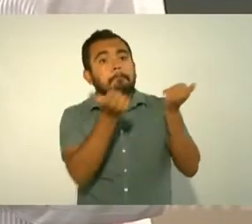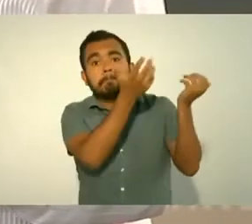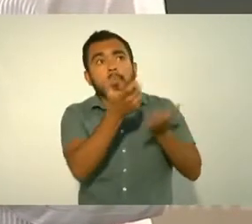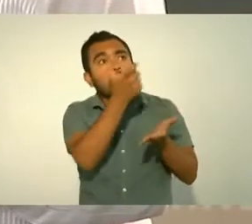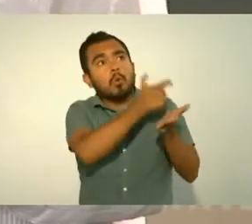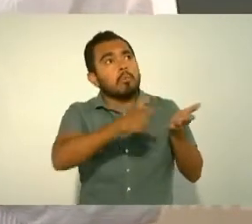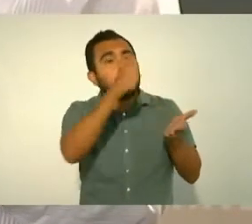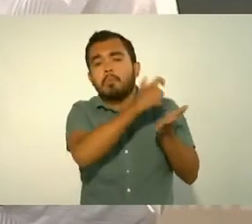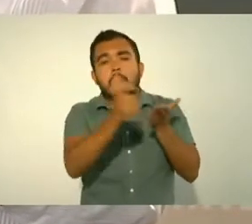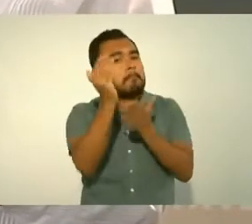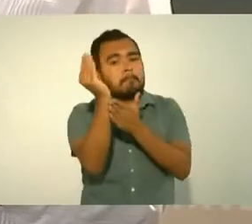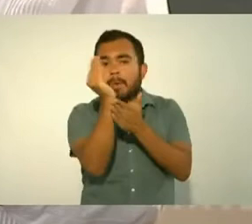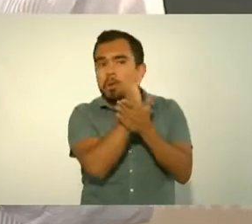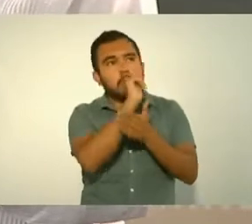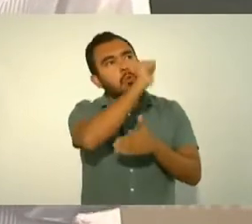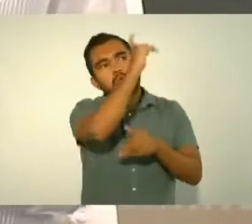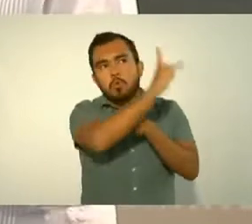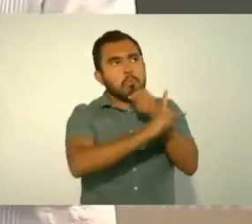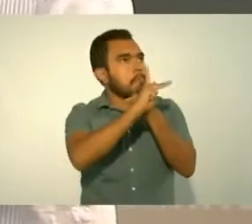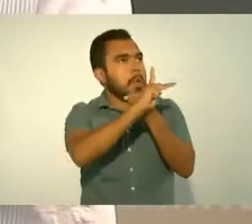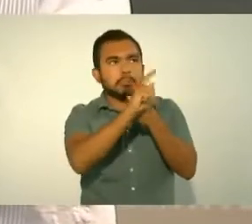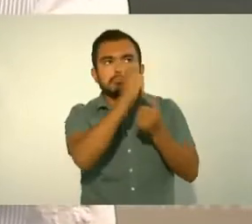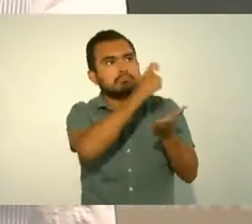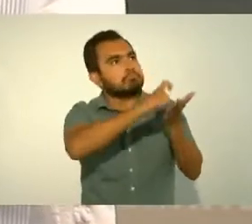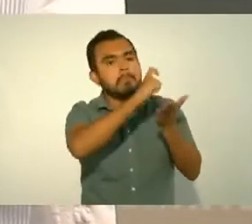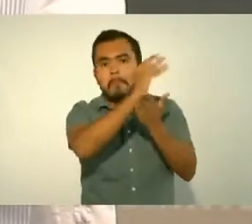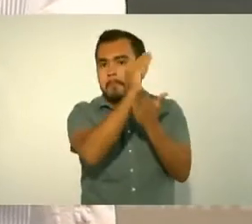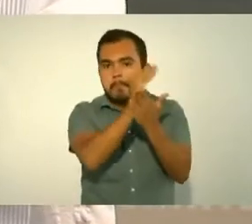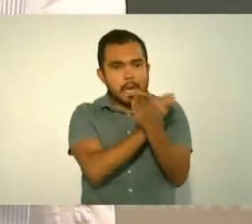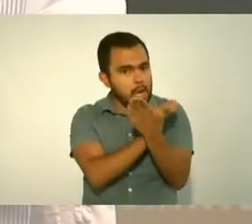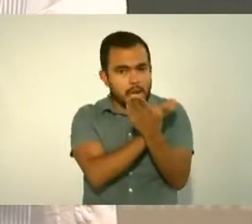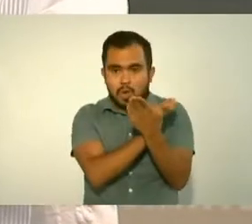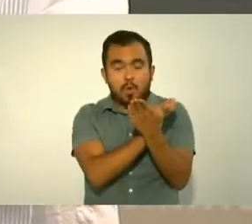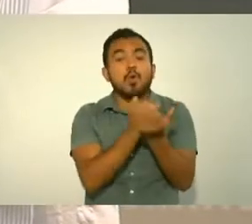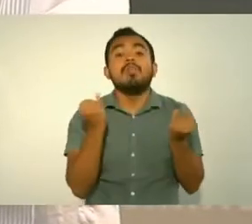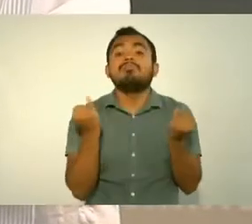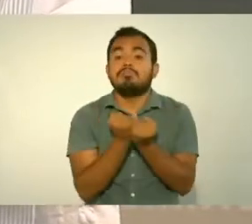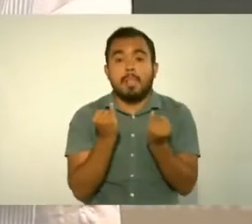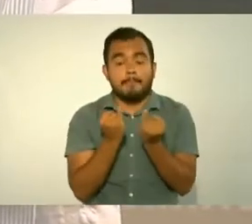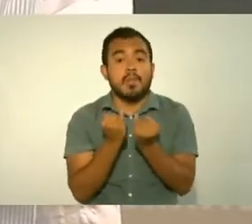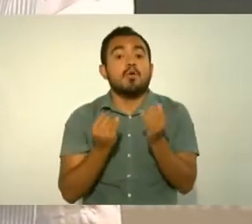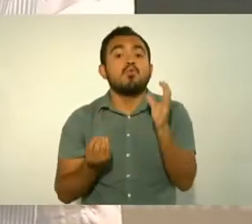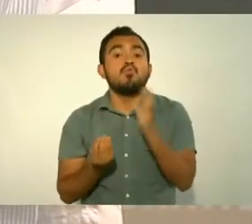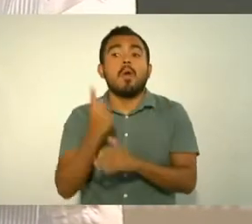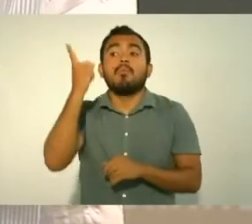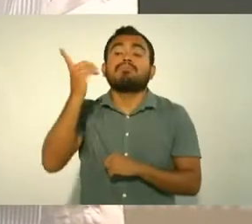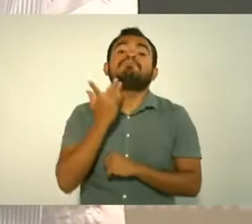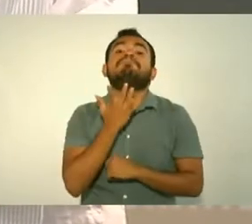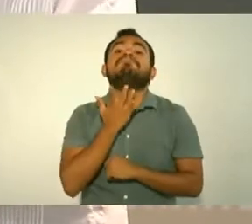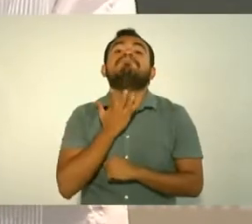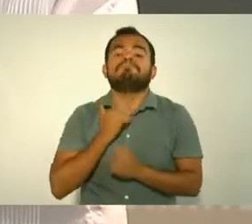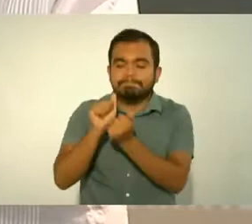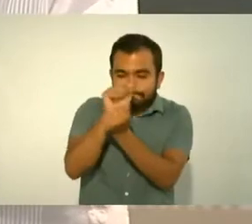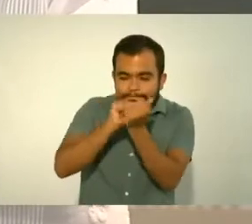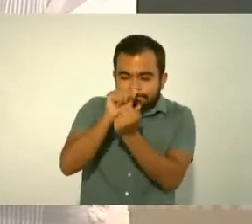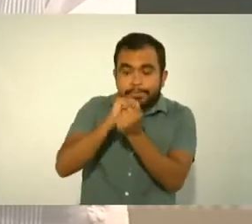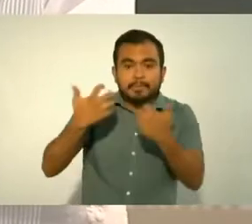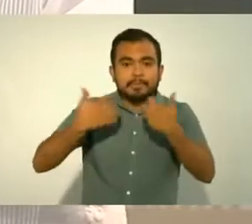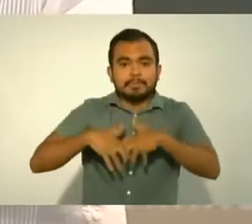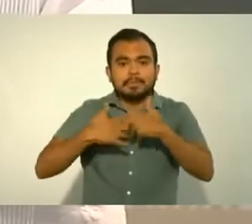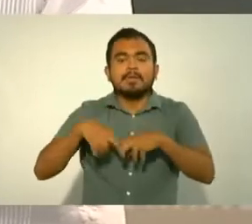y por eso también se está construyendo la nueva refinería de Dos Bocas que vamos a inaugurar